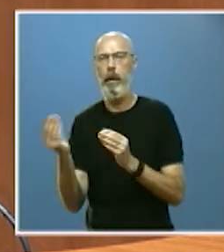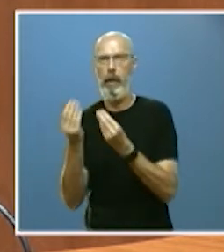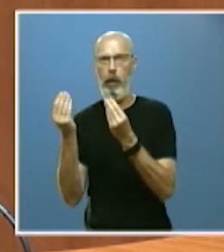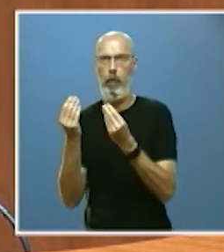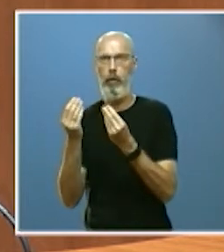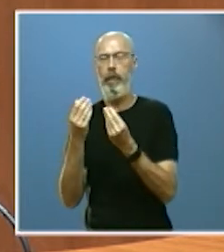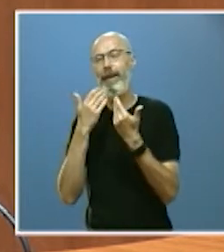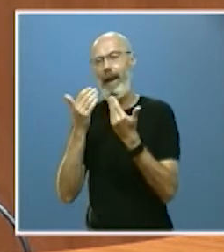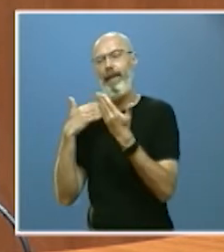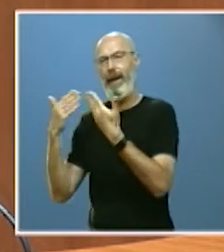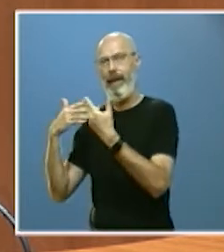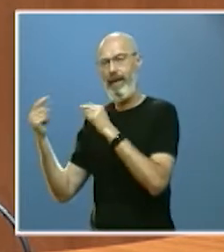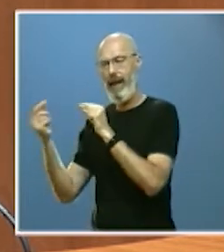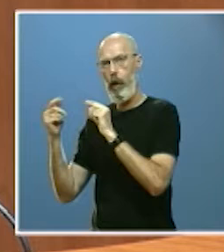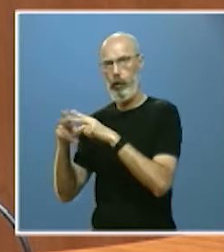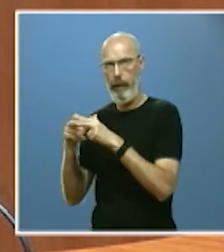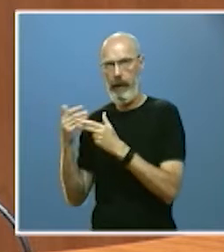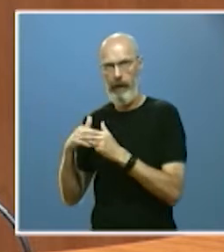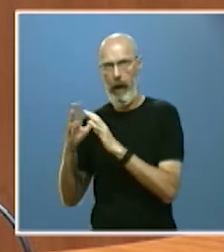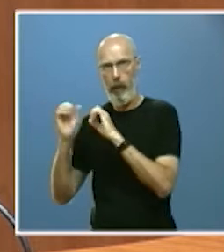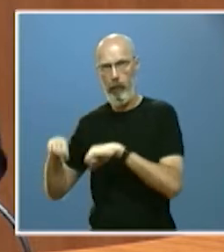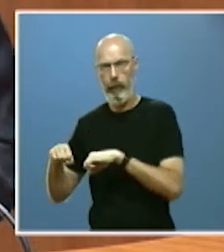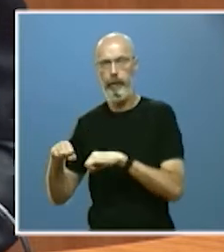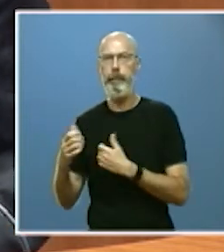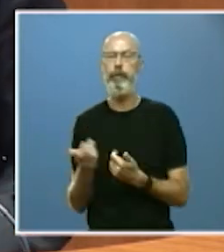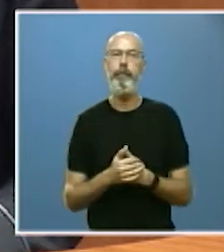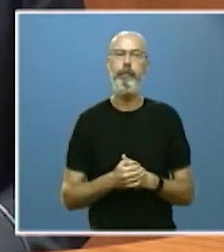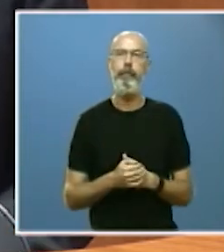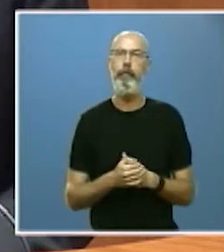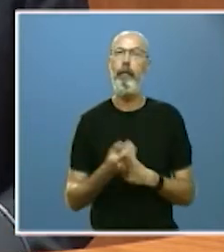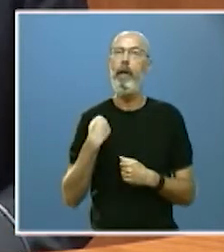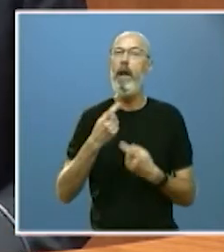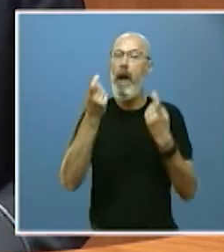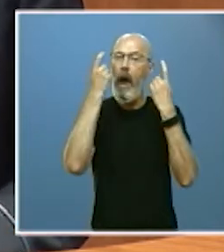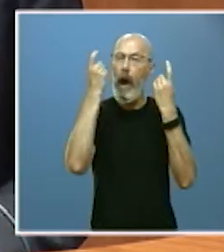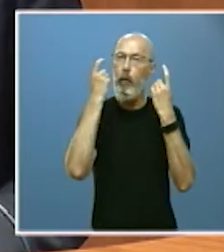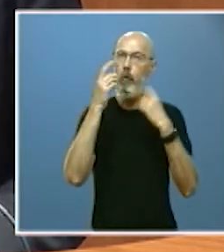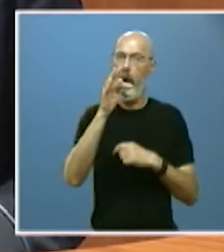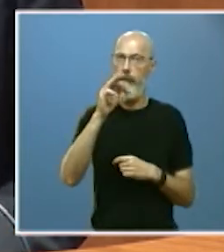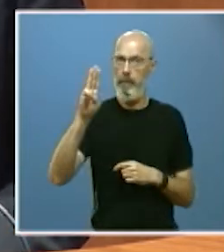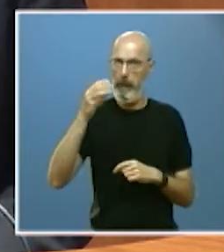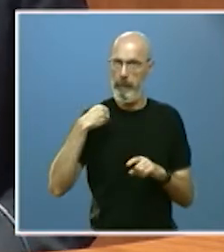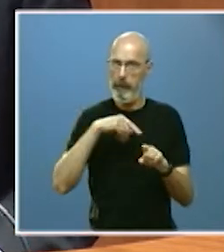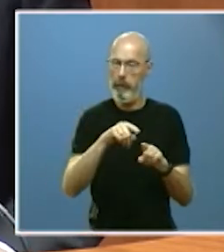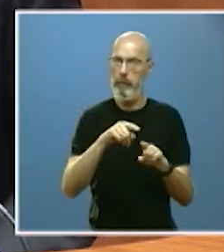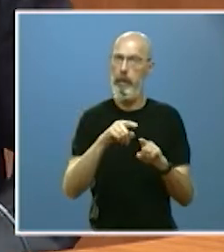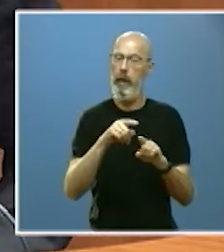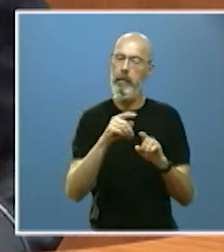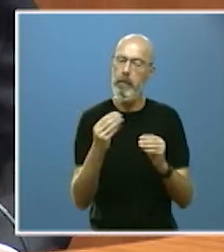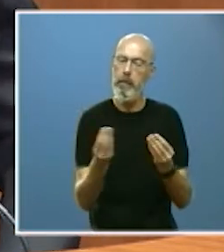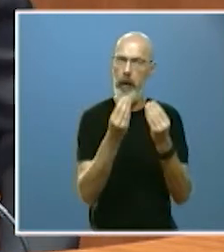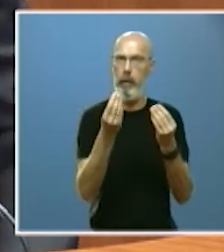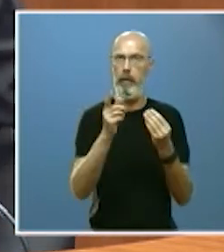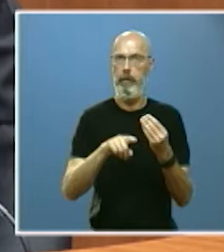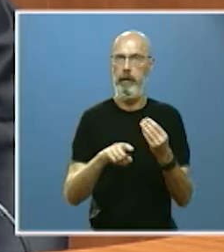diálogo social la empleabilidad está también aumentando para nuestros alumnos de la formación profesional la actual tasa de